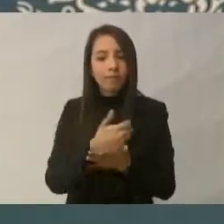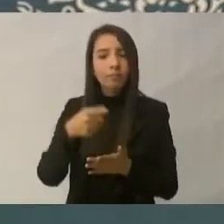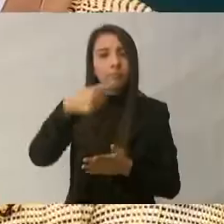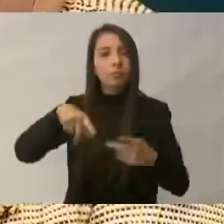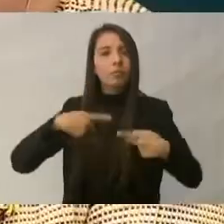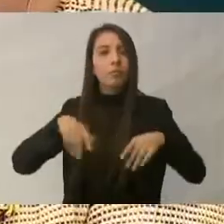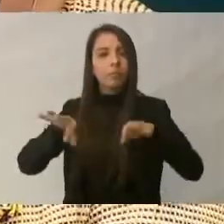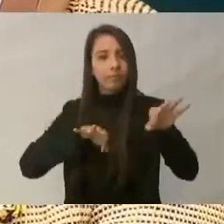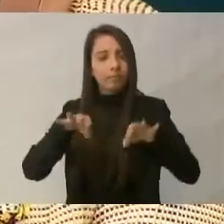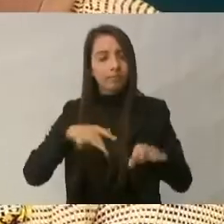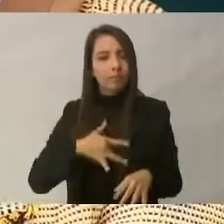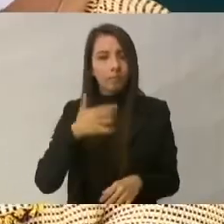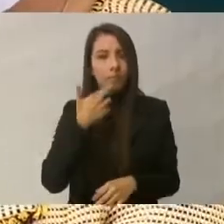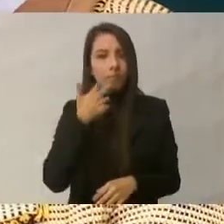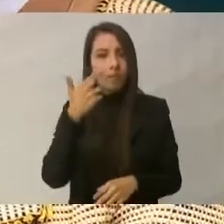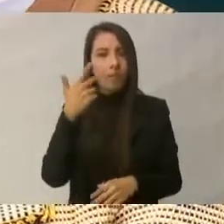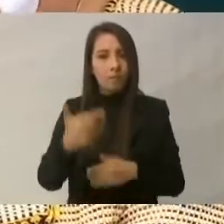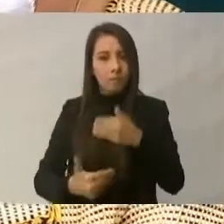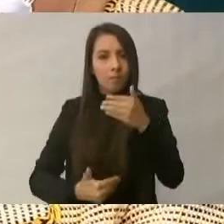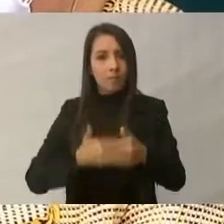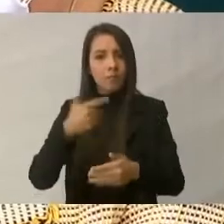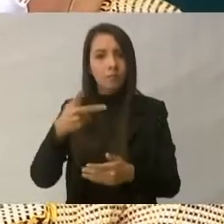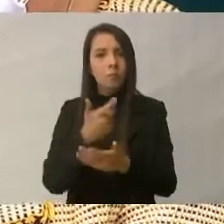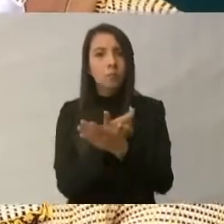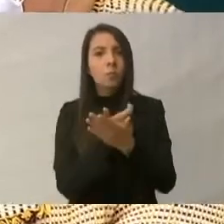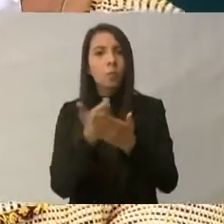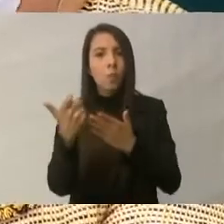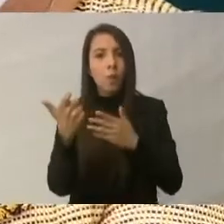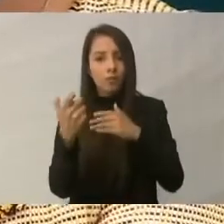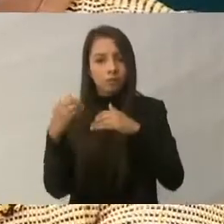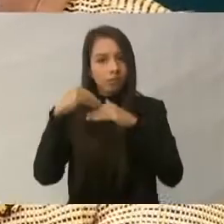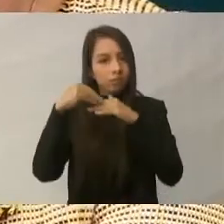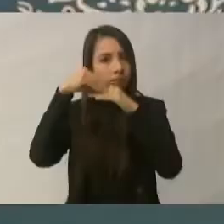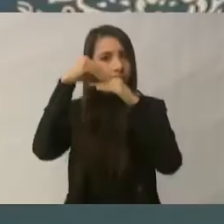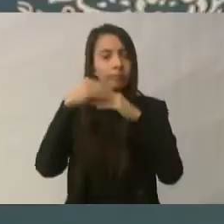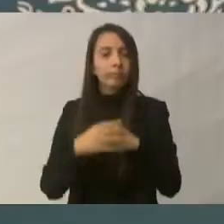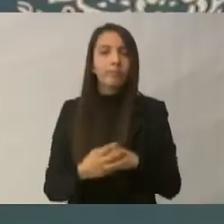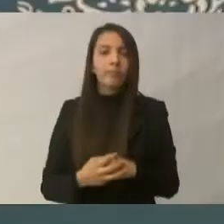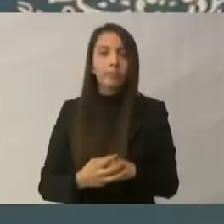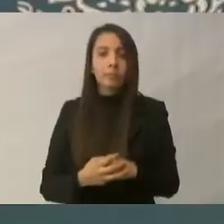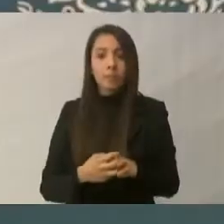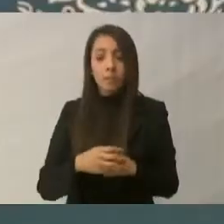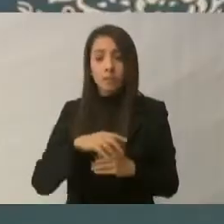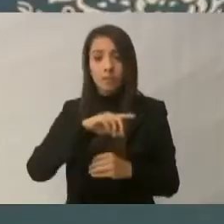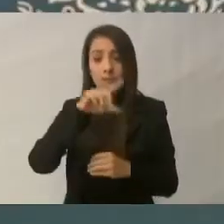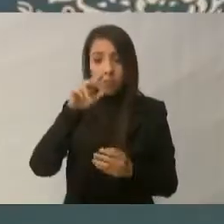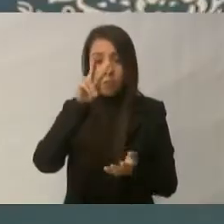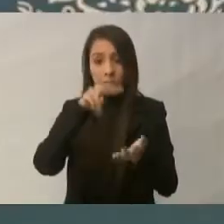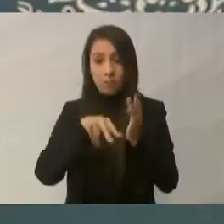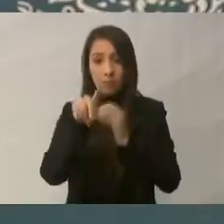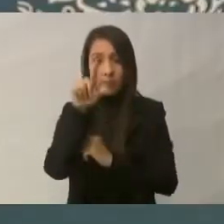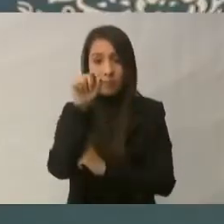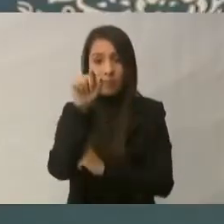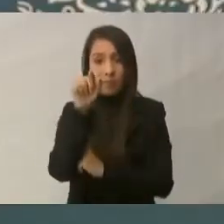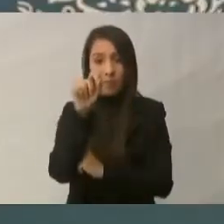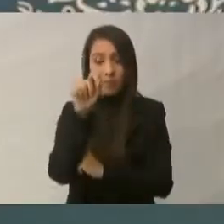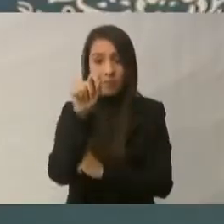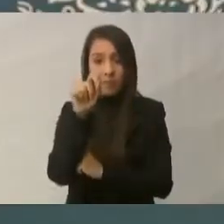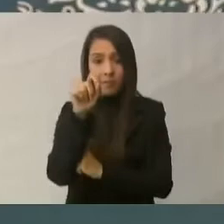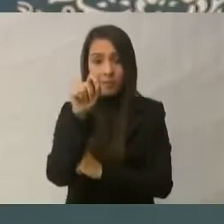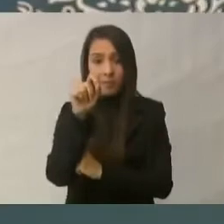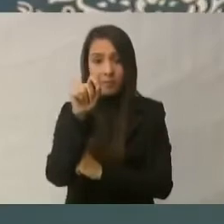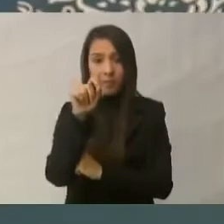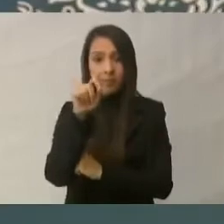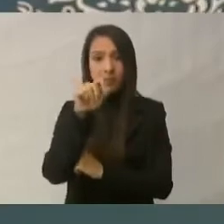en la base de la escala salarial. En 2020, el salario mínimo en los